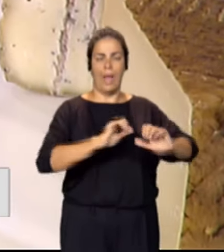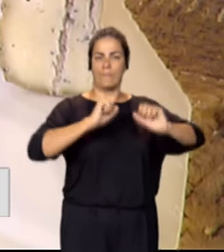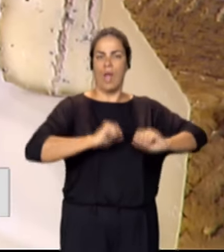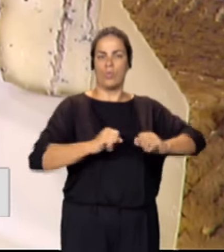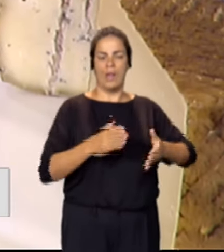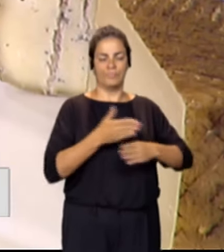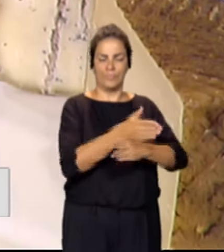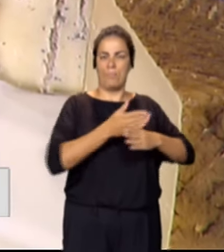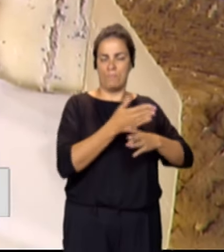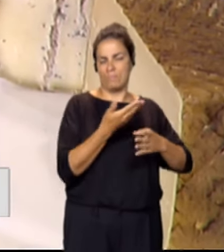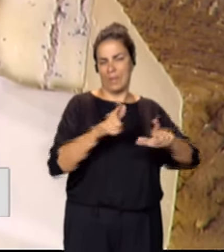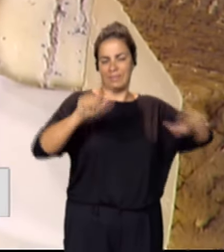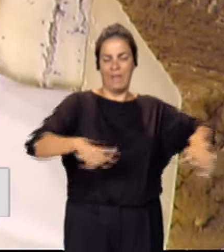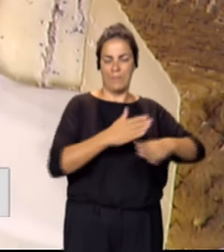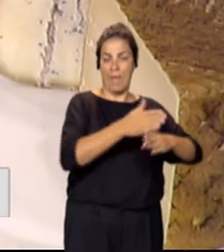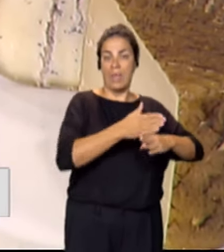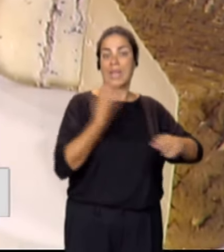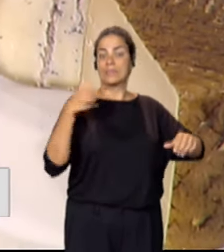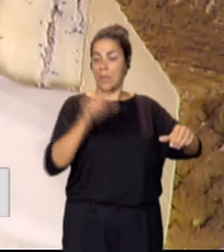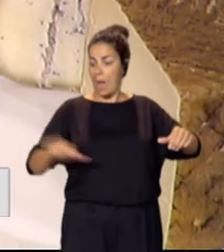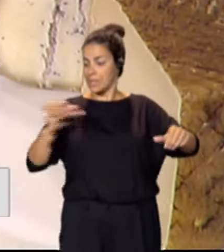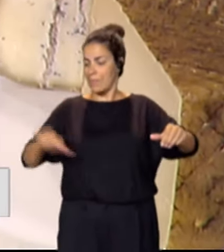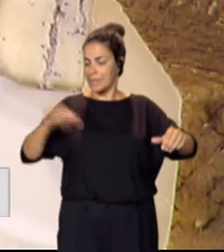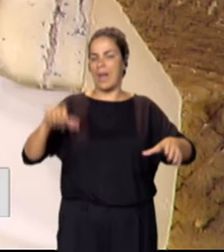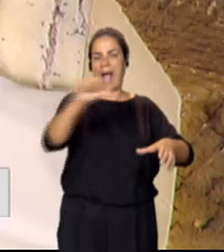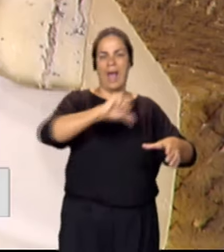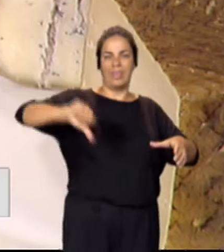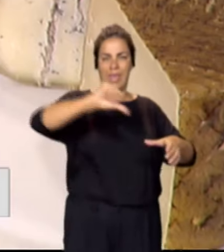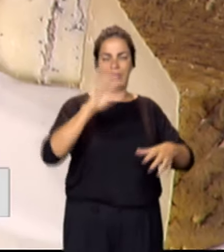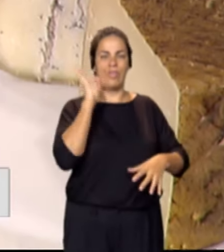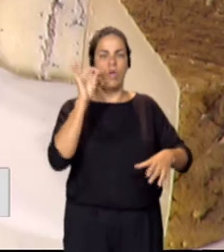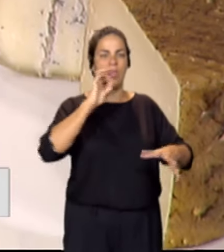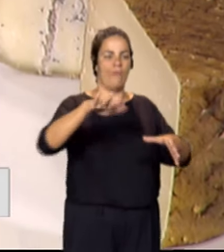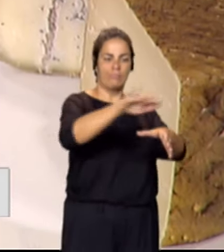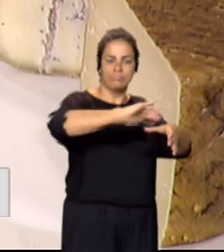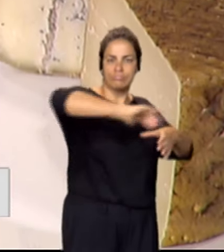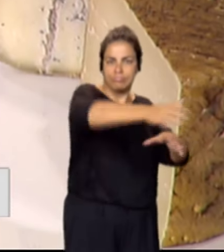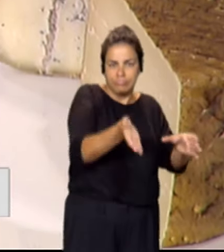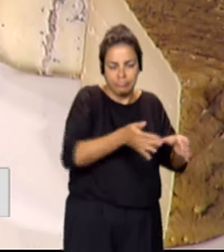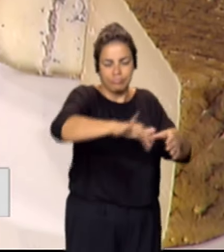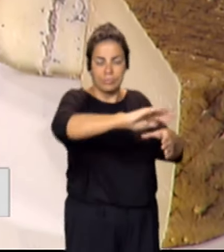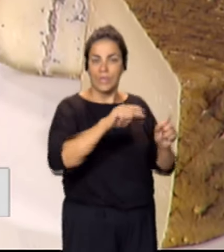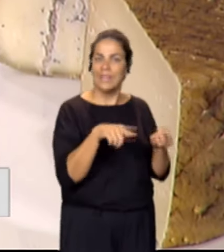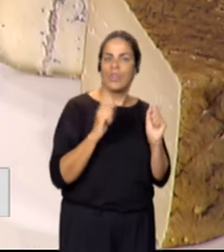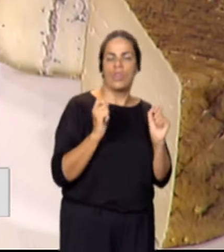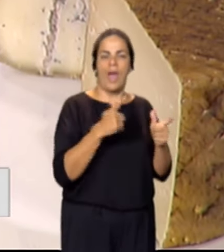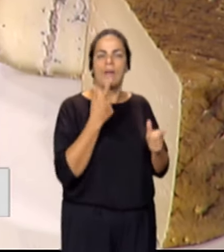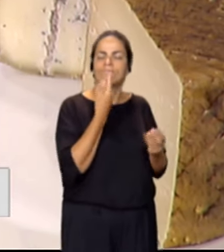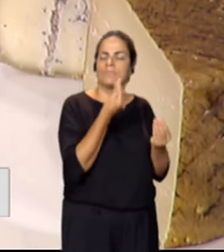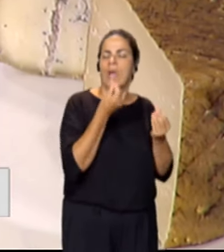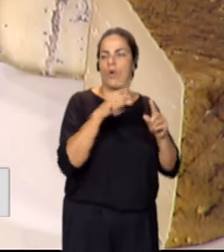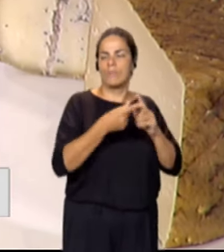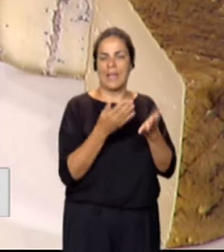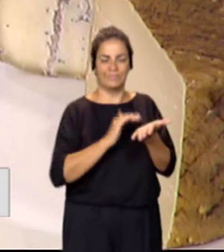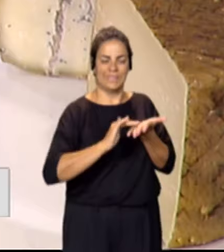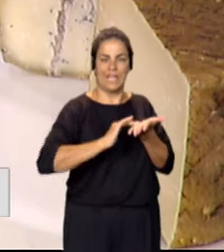madera, y se unta cada semana en aceite de oliva. Entonces, eso lo hace con unos sabores y una textura espectacular.